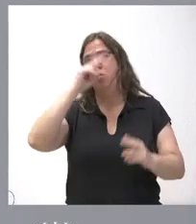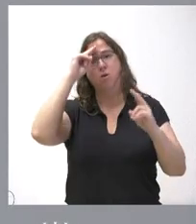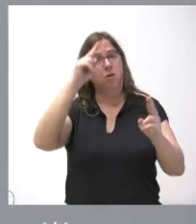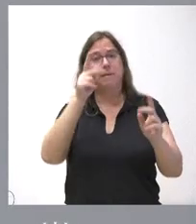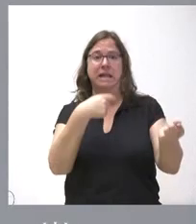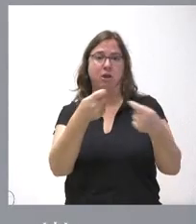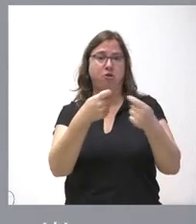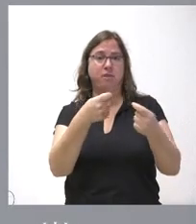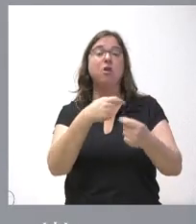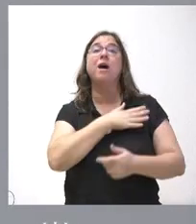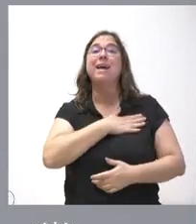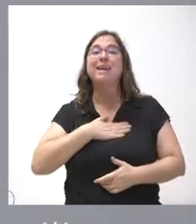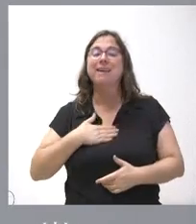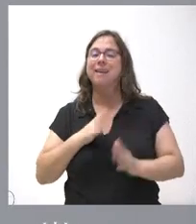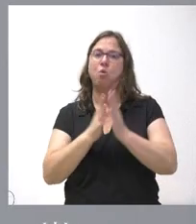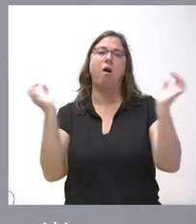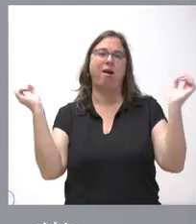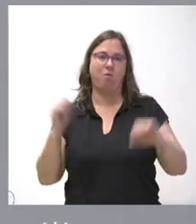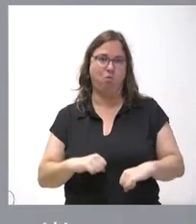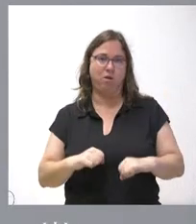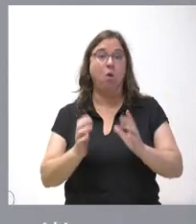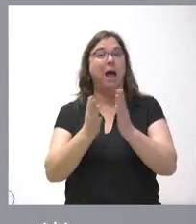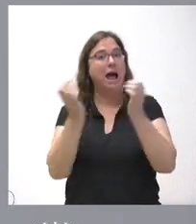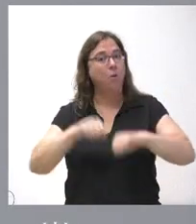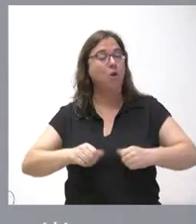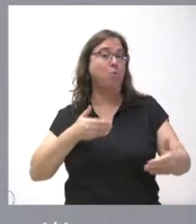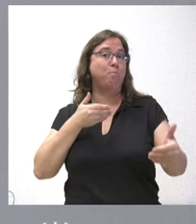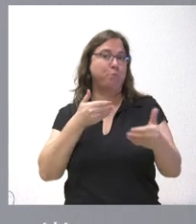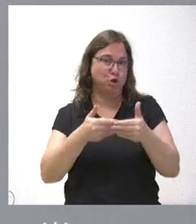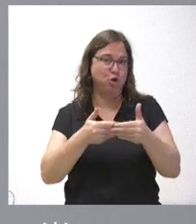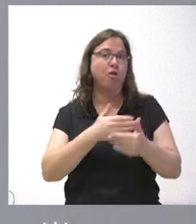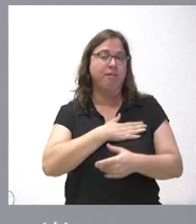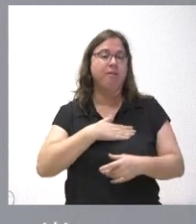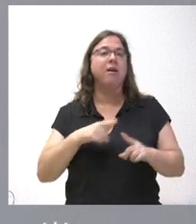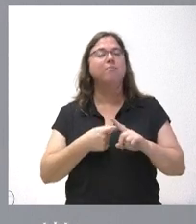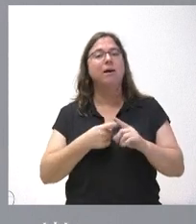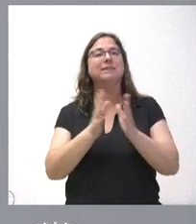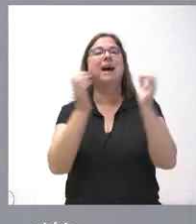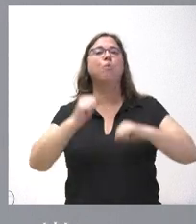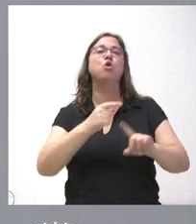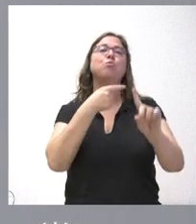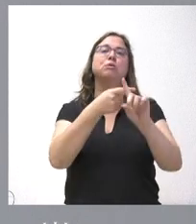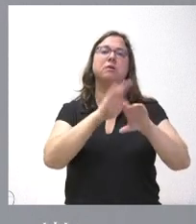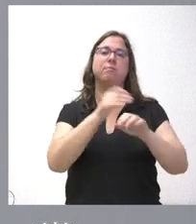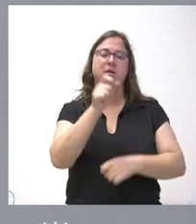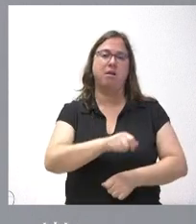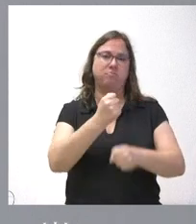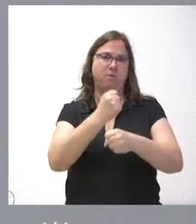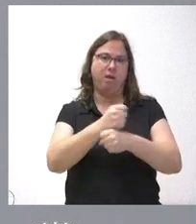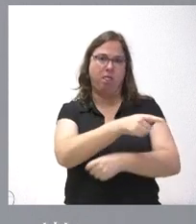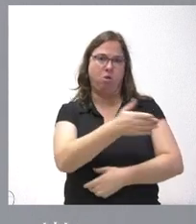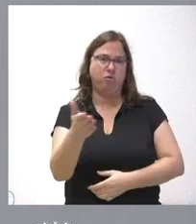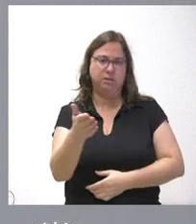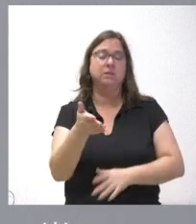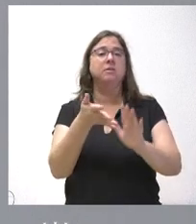negociación, pero nuestro deseo es que hubiera un acuerdo, que hubiera un acuerdo lo antes posible y que hubiera un acuerdo positivo para los trabajadores, que supusiera una mejora